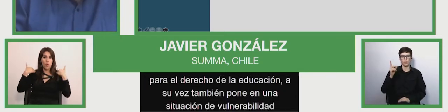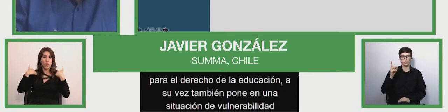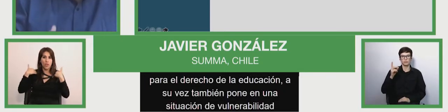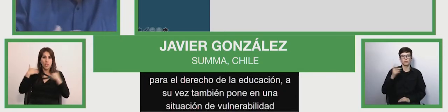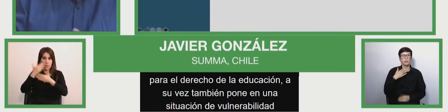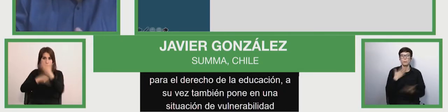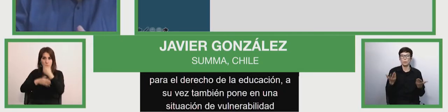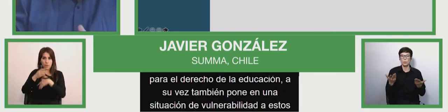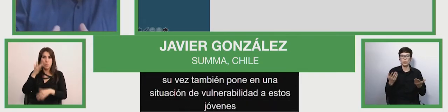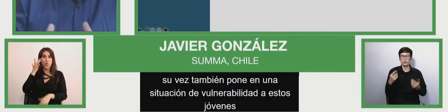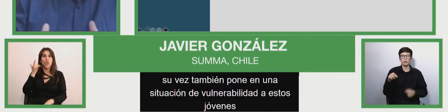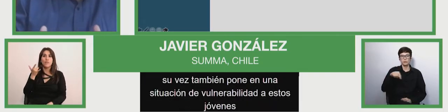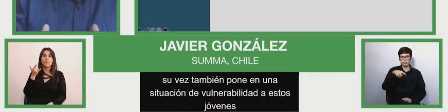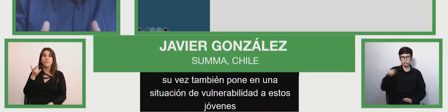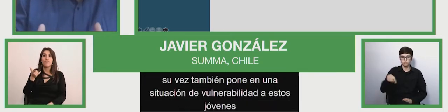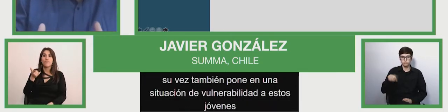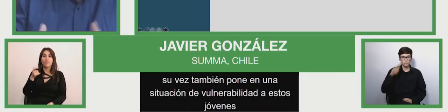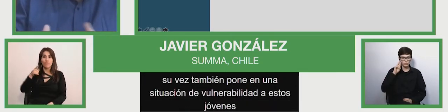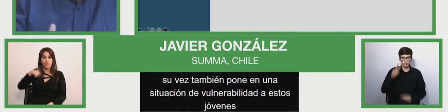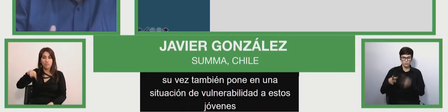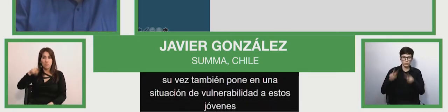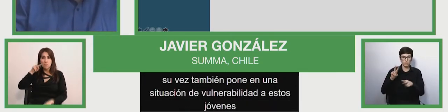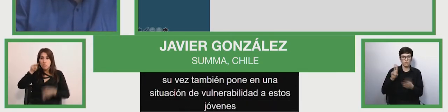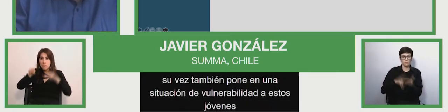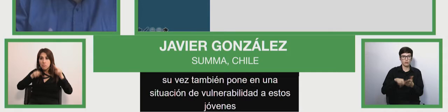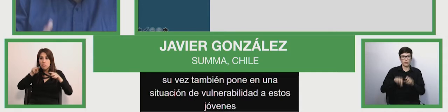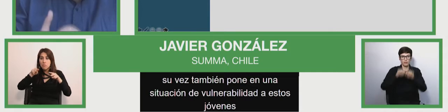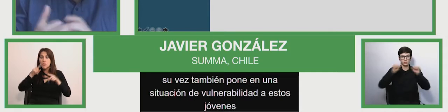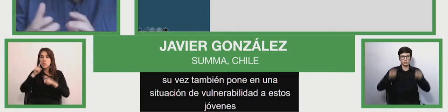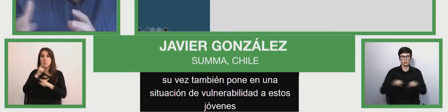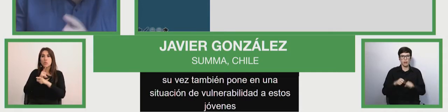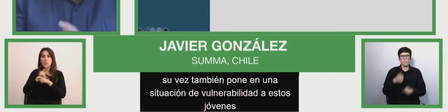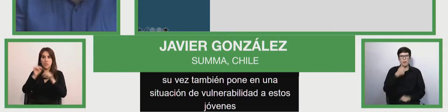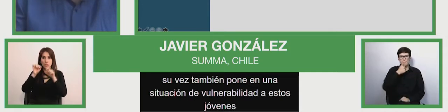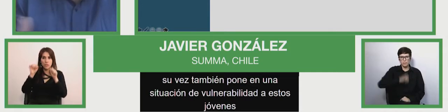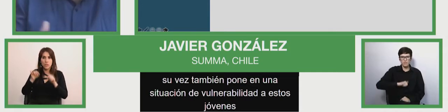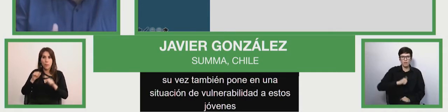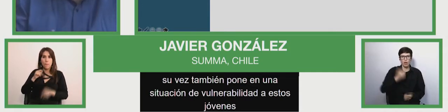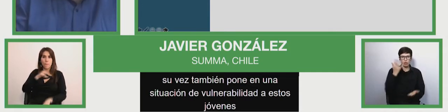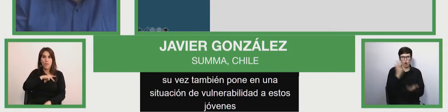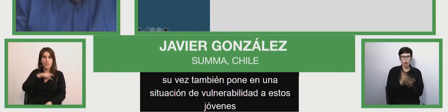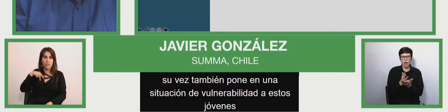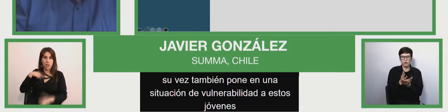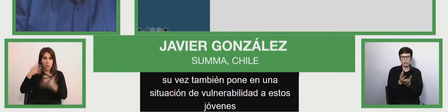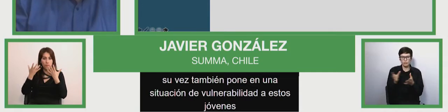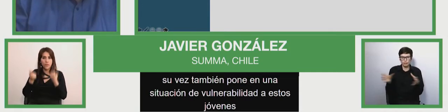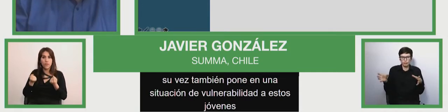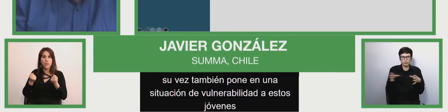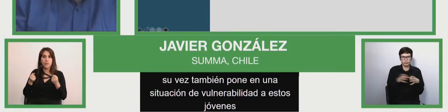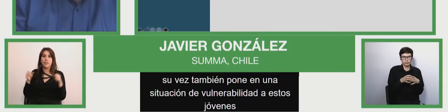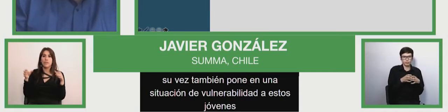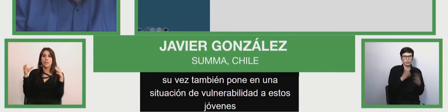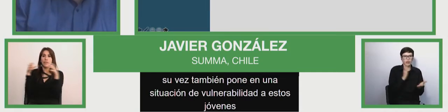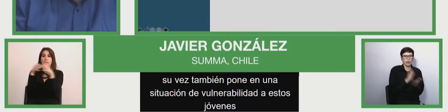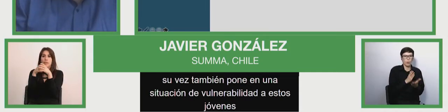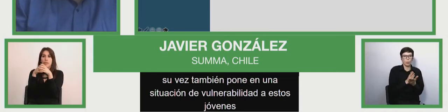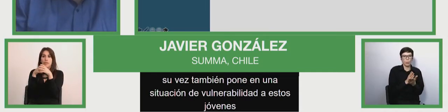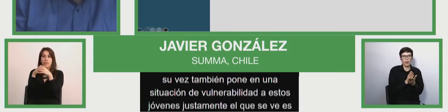pues justamente lo que se ve es que en los sistemas privatizados existe concentración en los sectores, escuelas